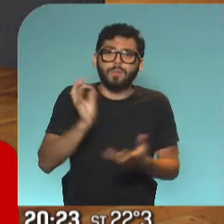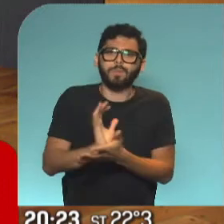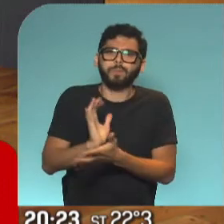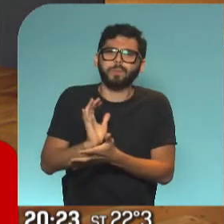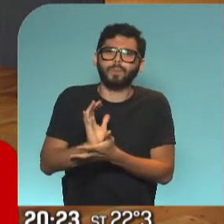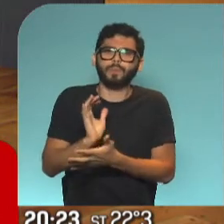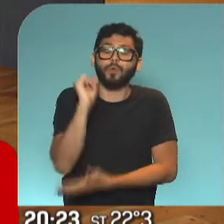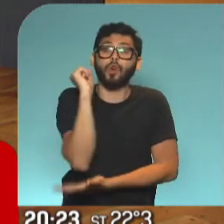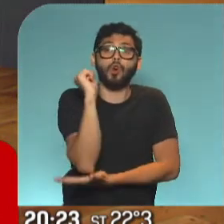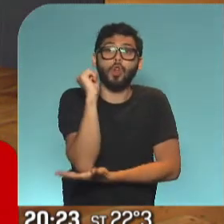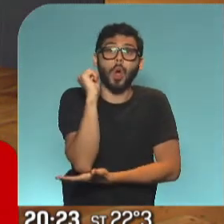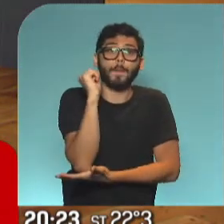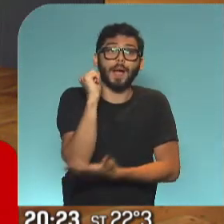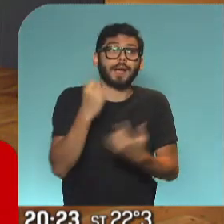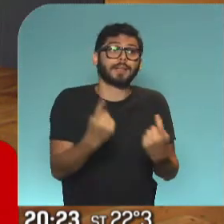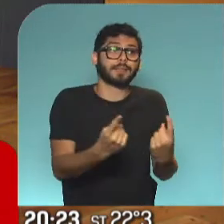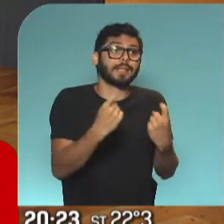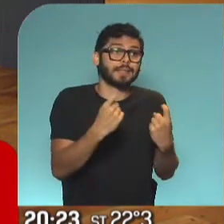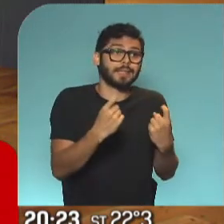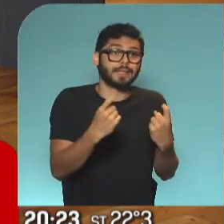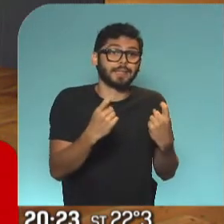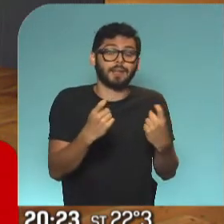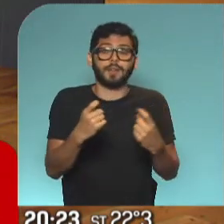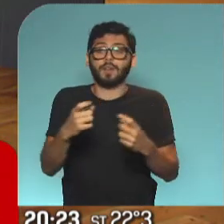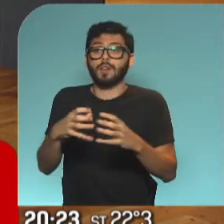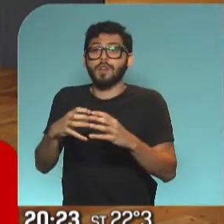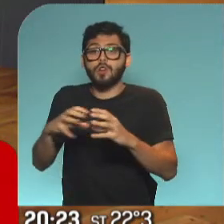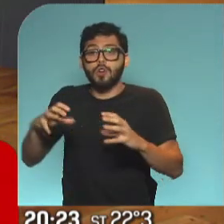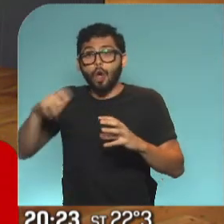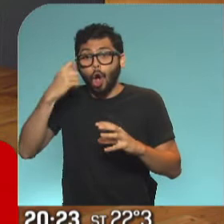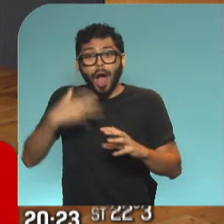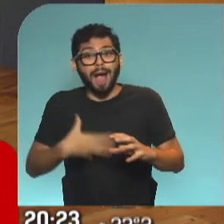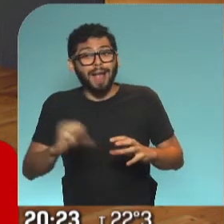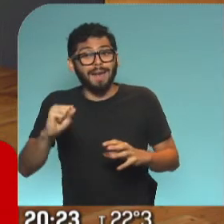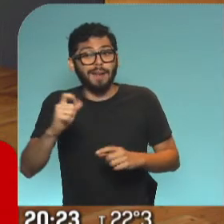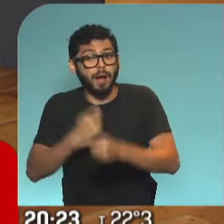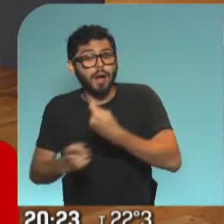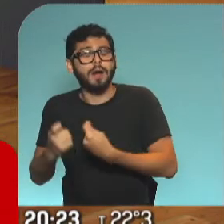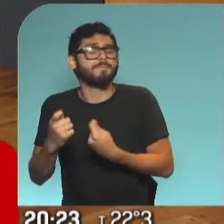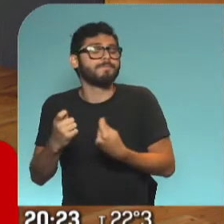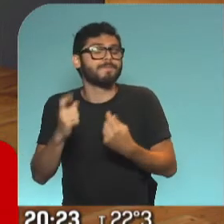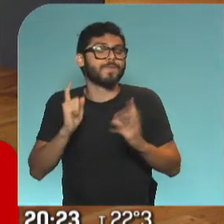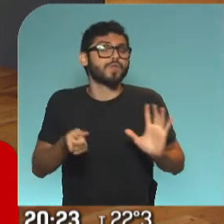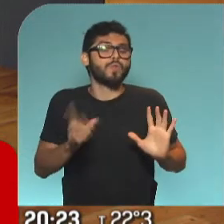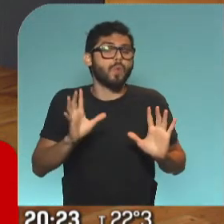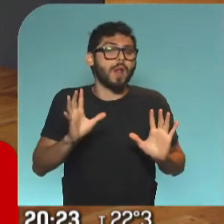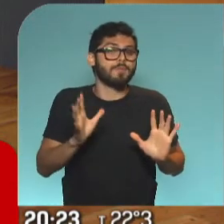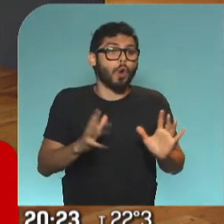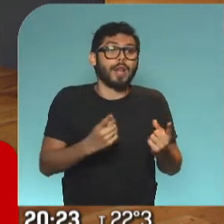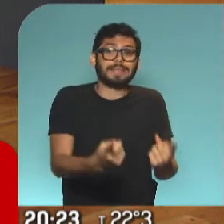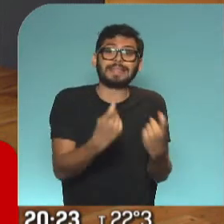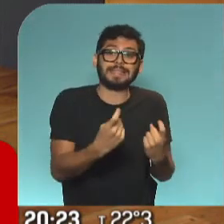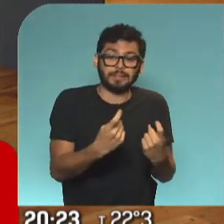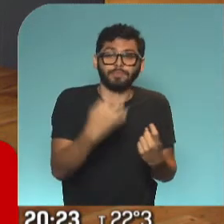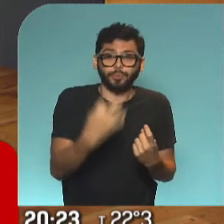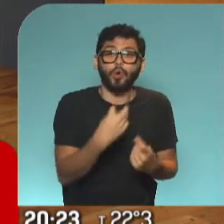quiere, económicas, por encima del hecho. Más allá de las necesidades económicas, las necesidades sociales y familiares. Había